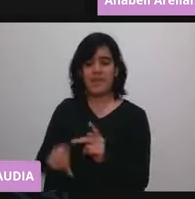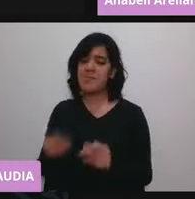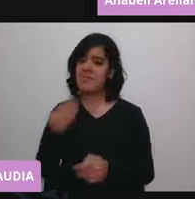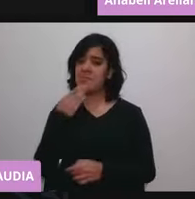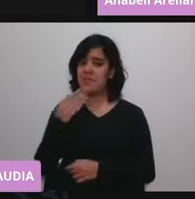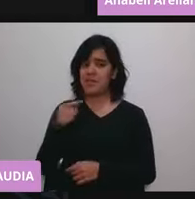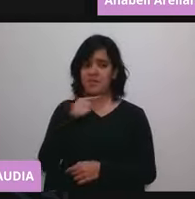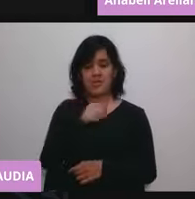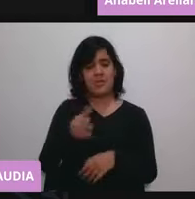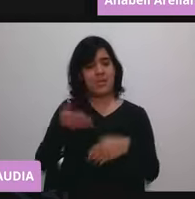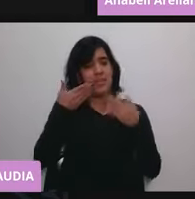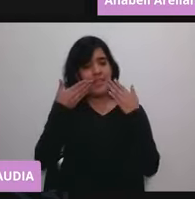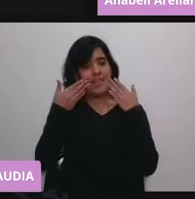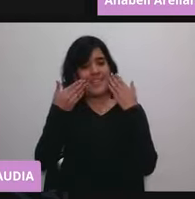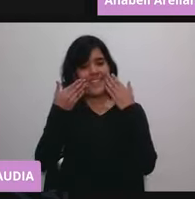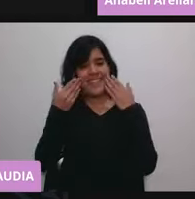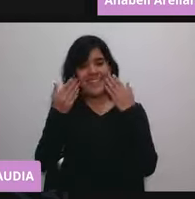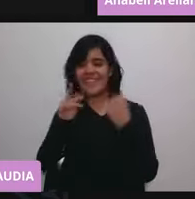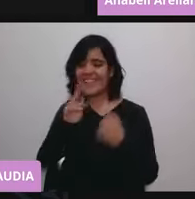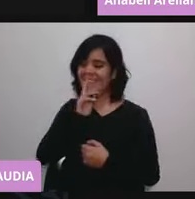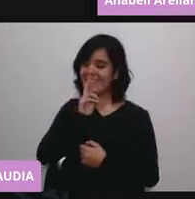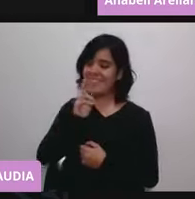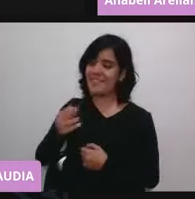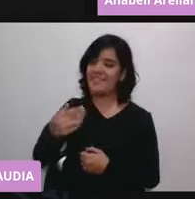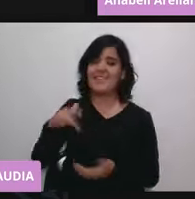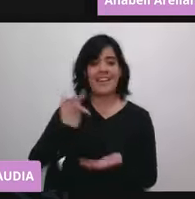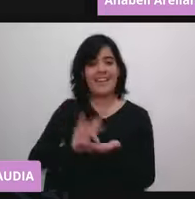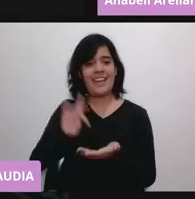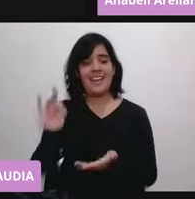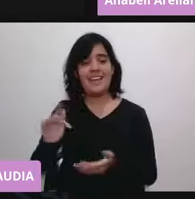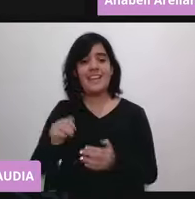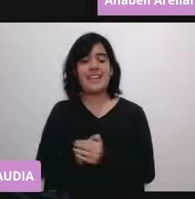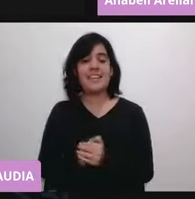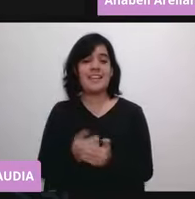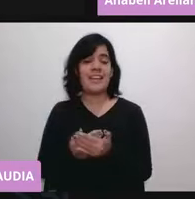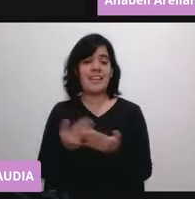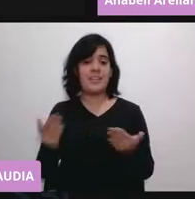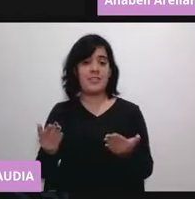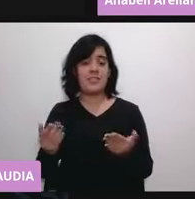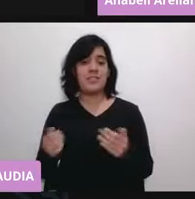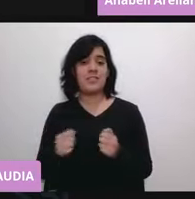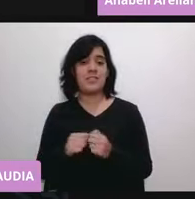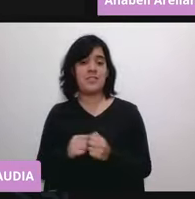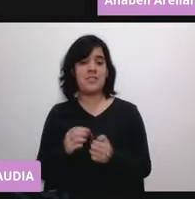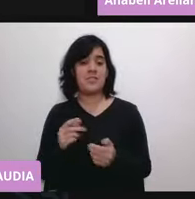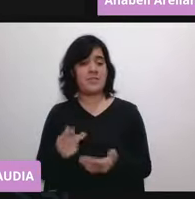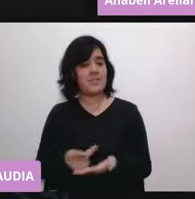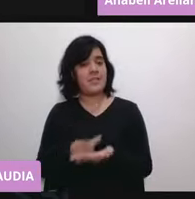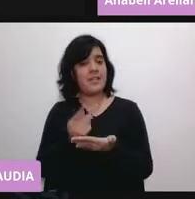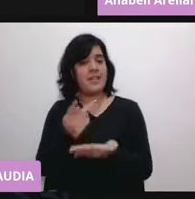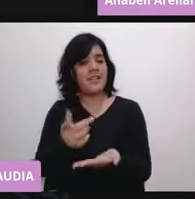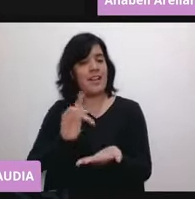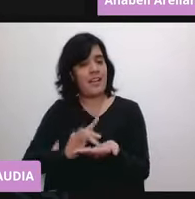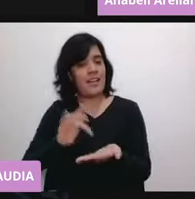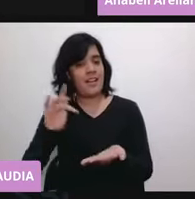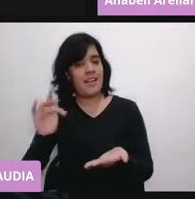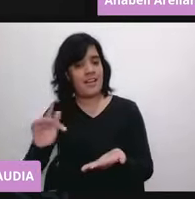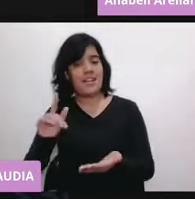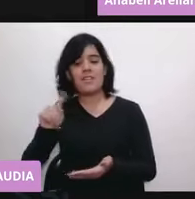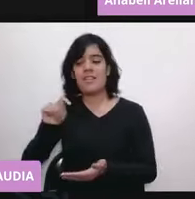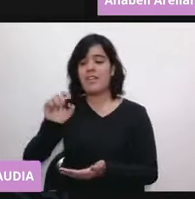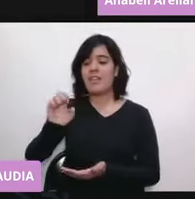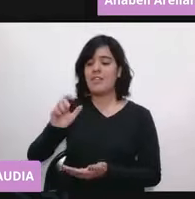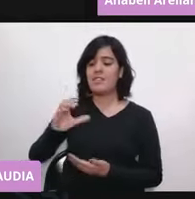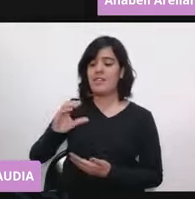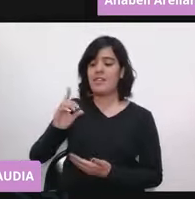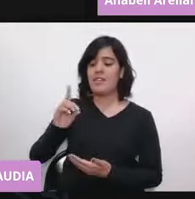Amablemente usted no las contestó. Y bueno, pues de manera simbólica, doctora, el agradecimiento por parte del Tribunal Electoral de